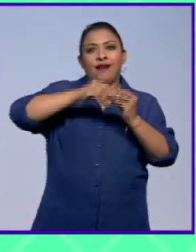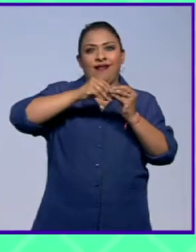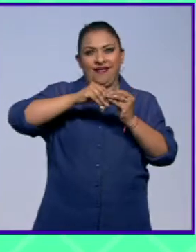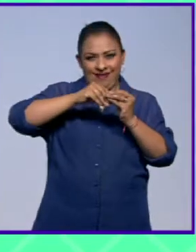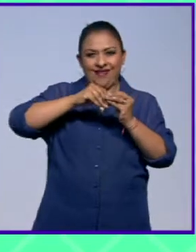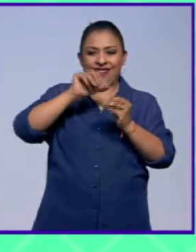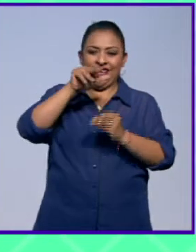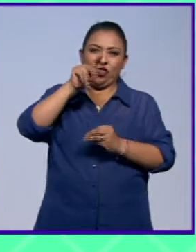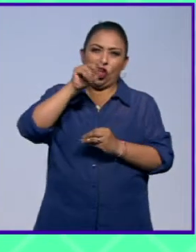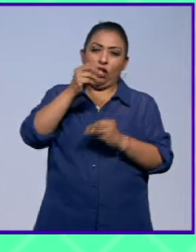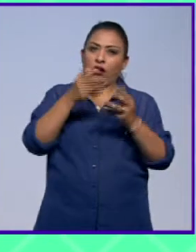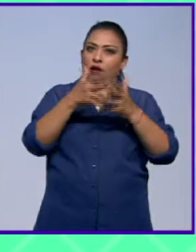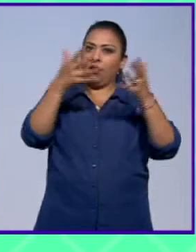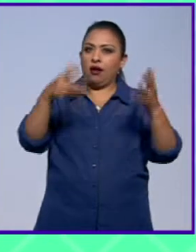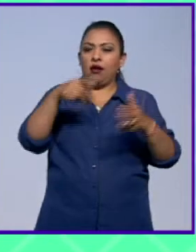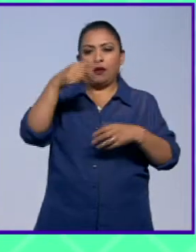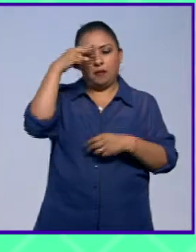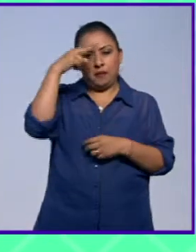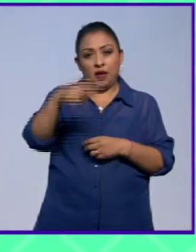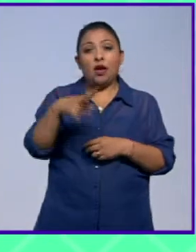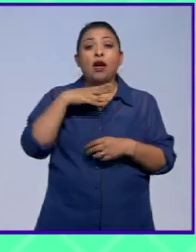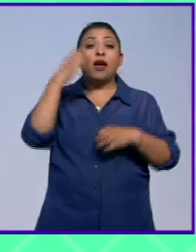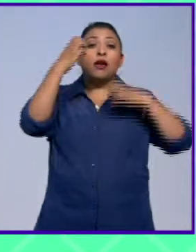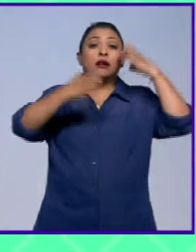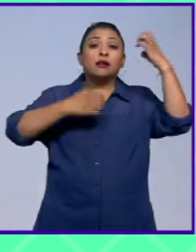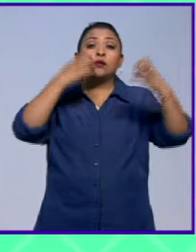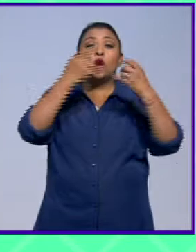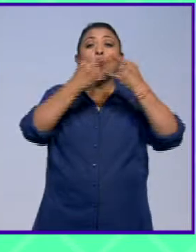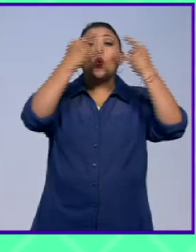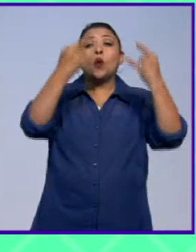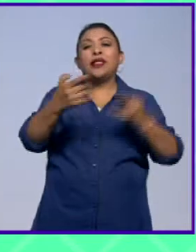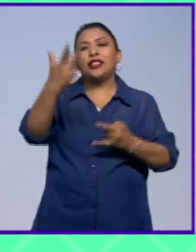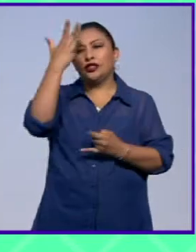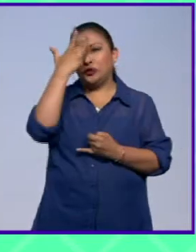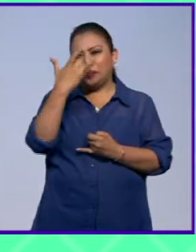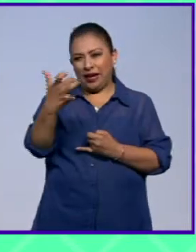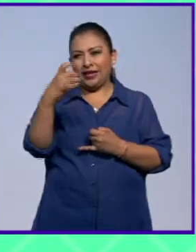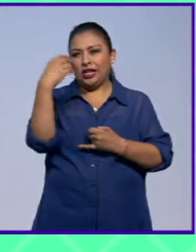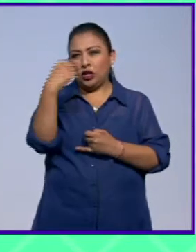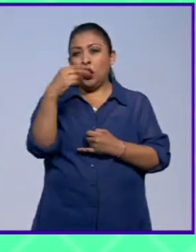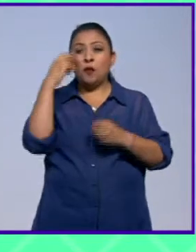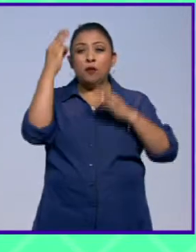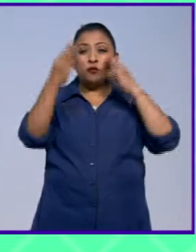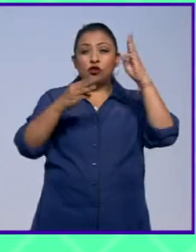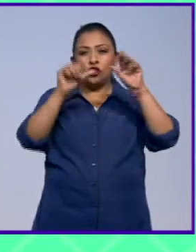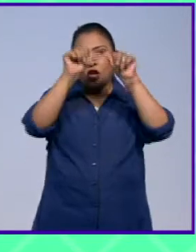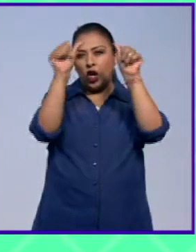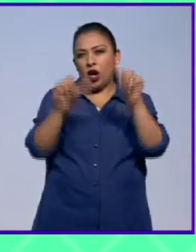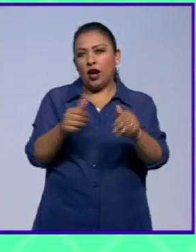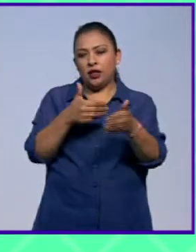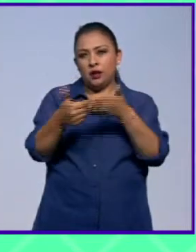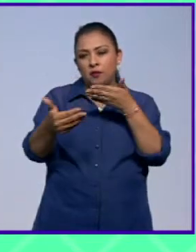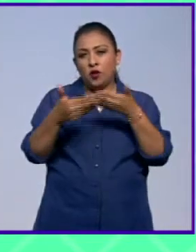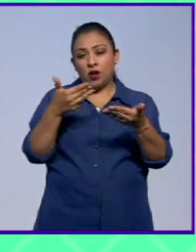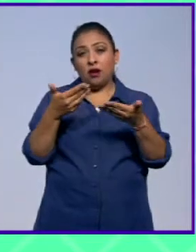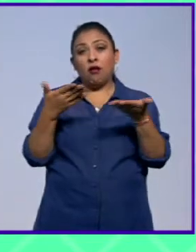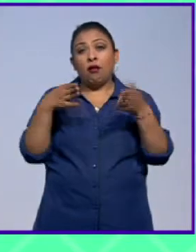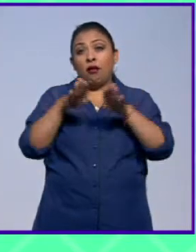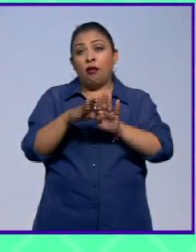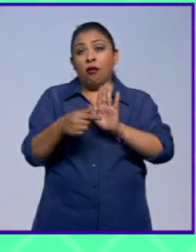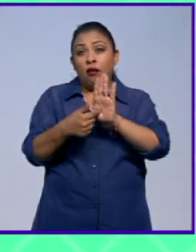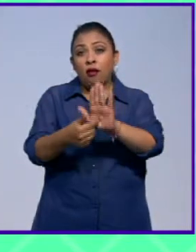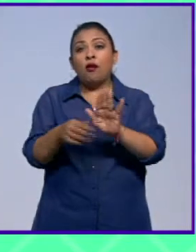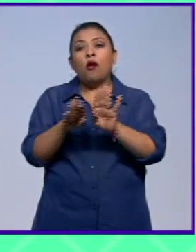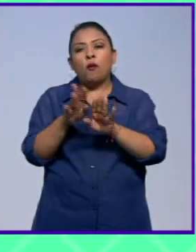grande en nuestro país. Es la exposición Cuentos Mágicos. El Museo de Arte Moderno cierra con esto